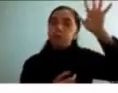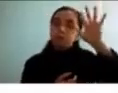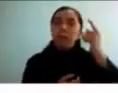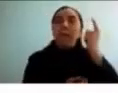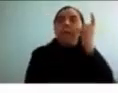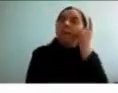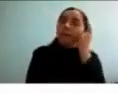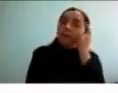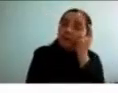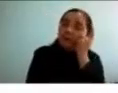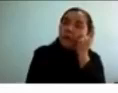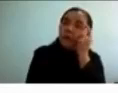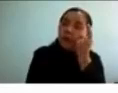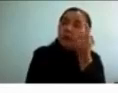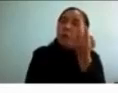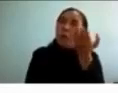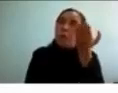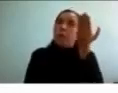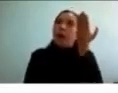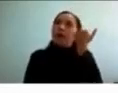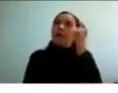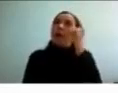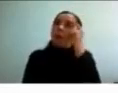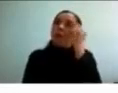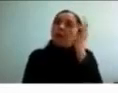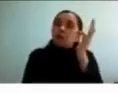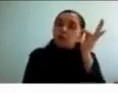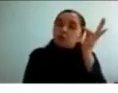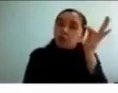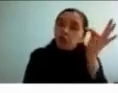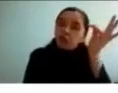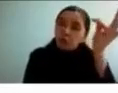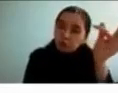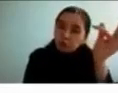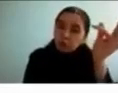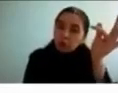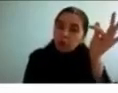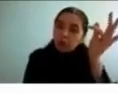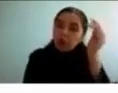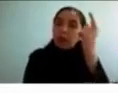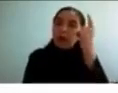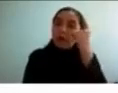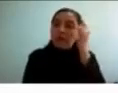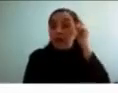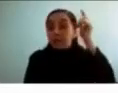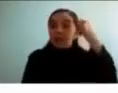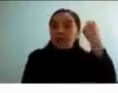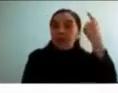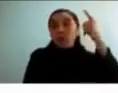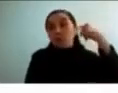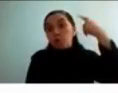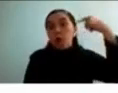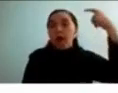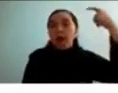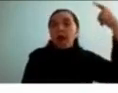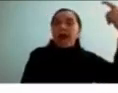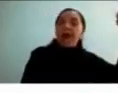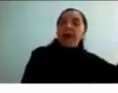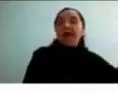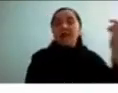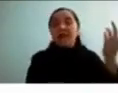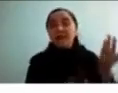futuro la mente la fantasía la imaginación lo que sería cuando hablamos a veces del piloto automático